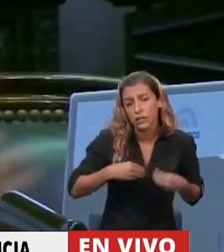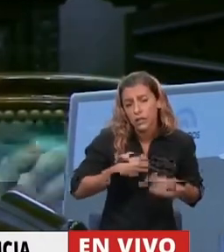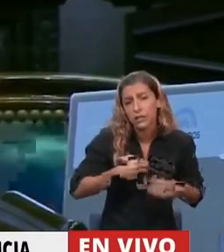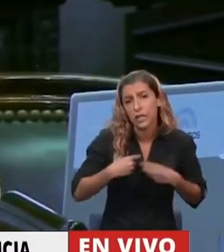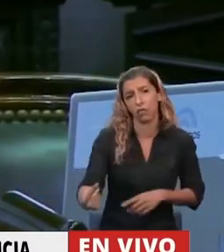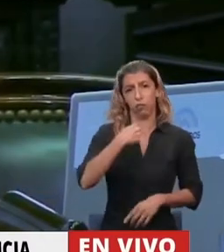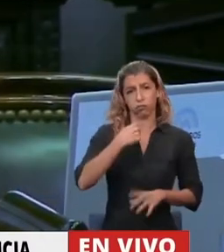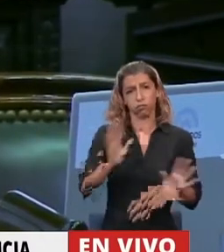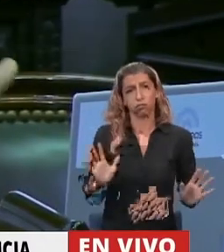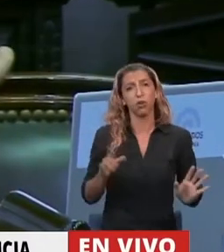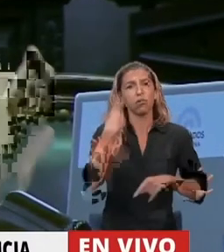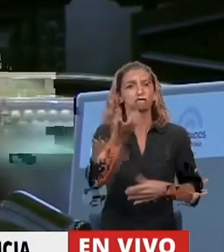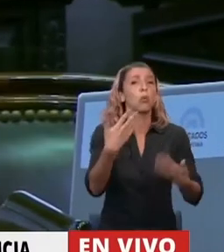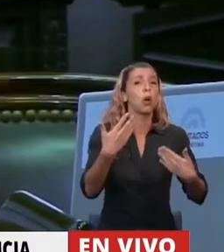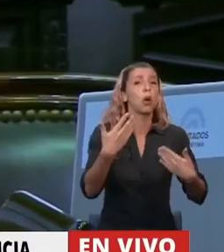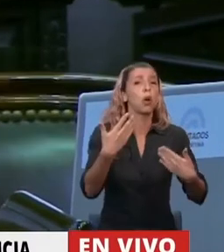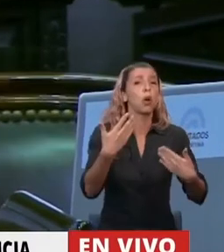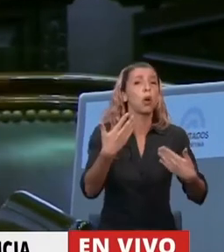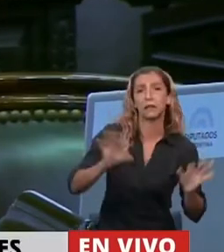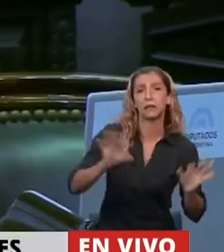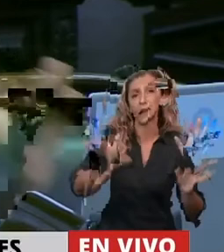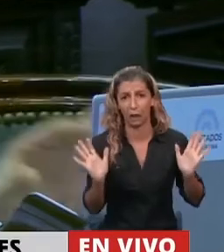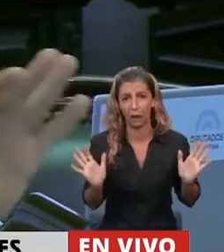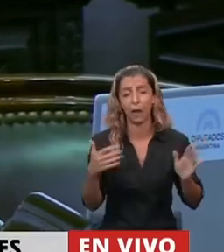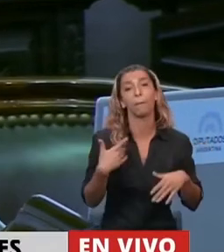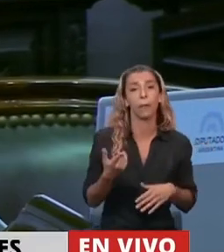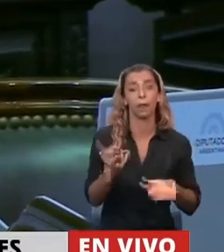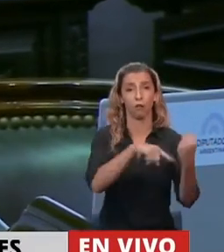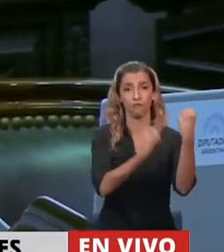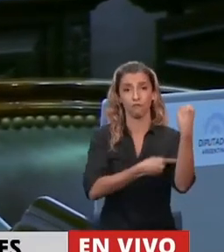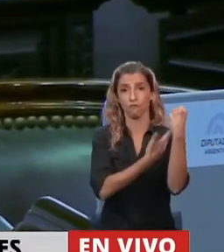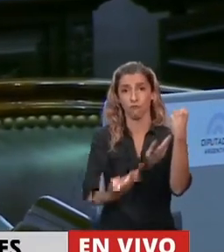el resto de los bloques no se siente agraviado, porque el Poder Ejecutivo,